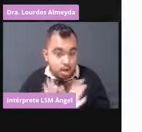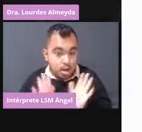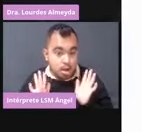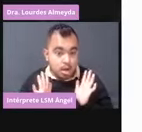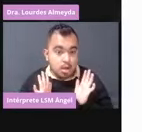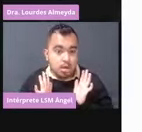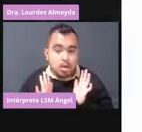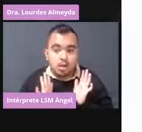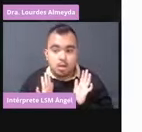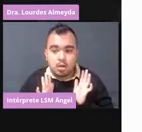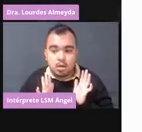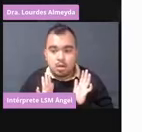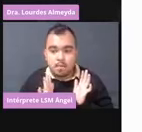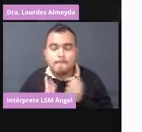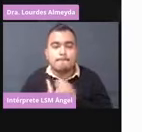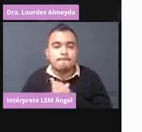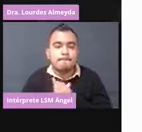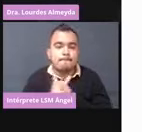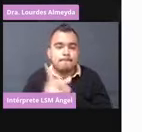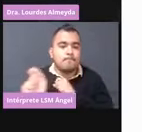La próxima, por favor.